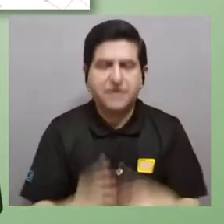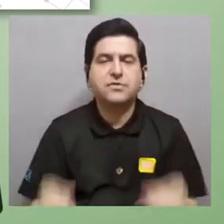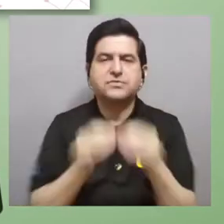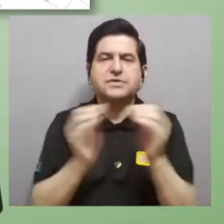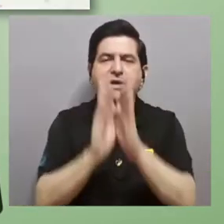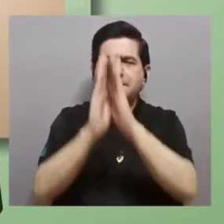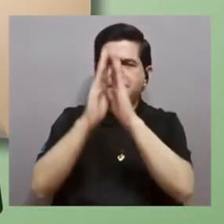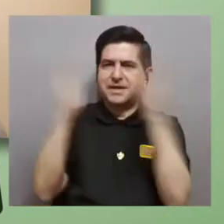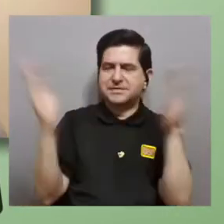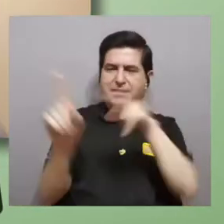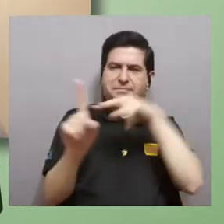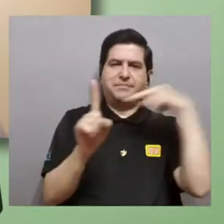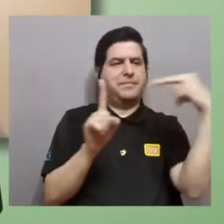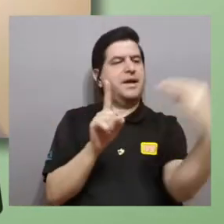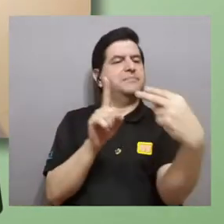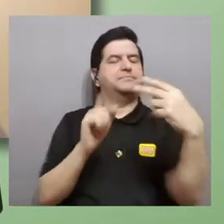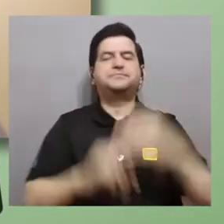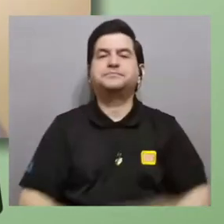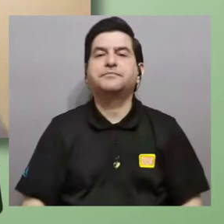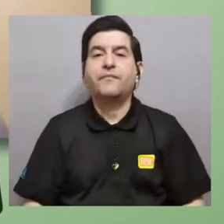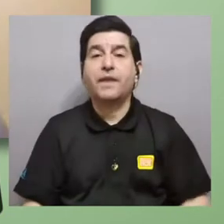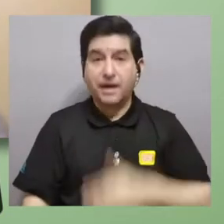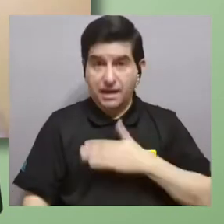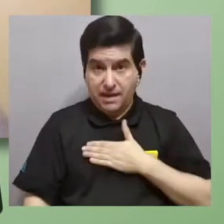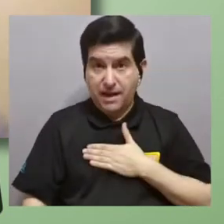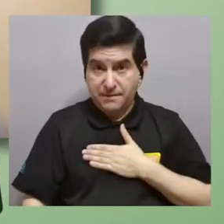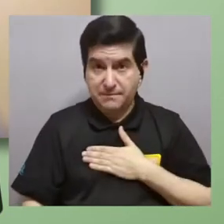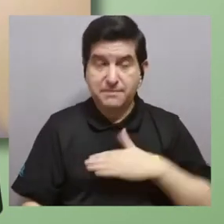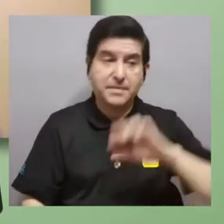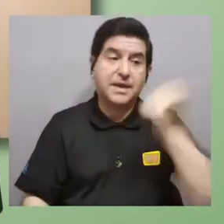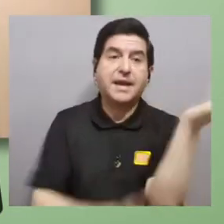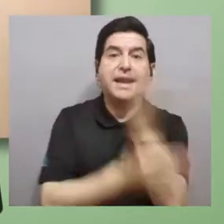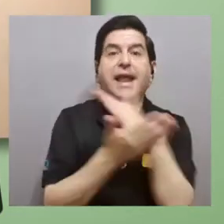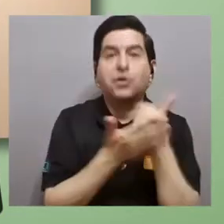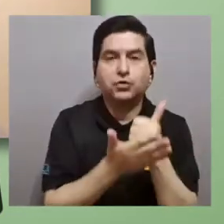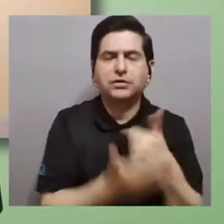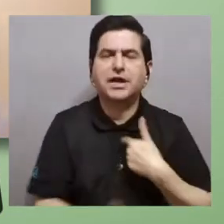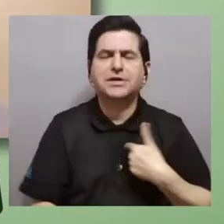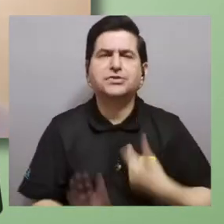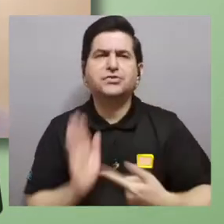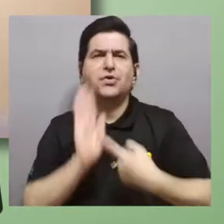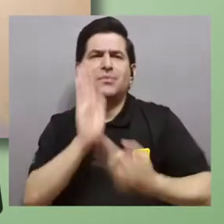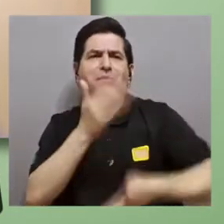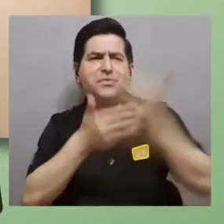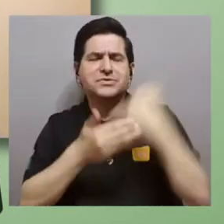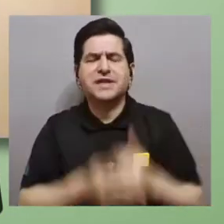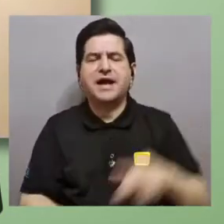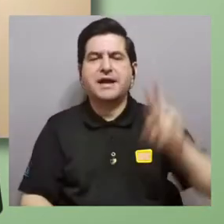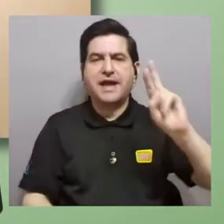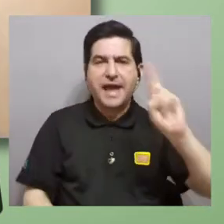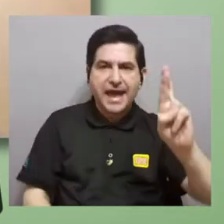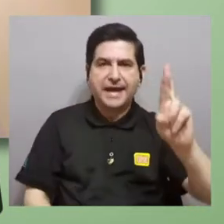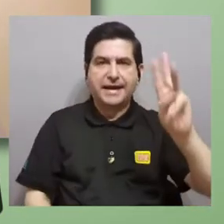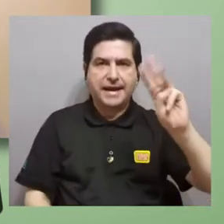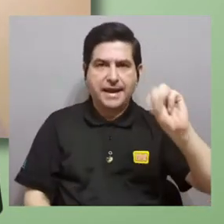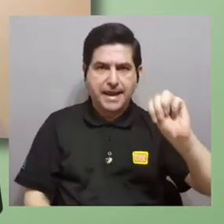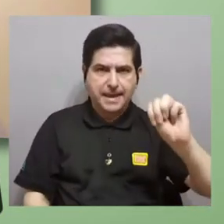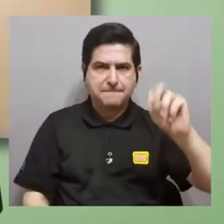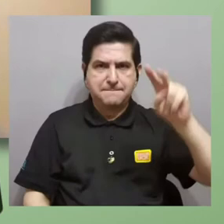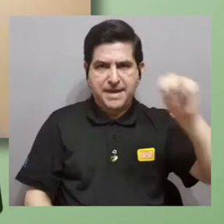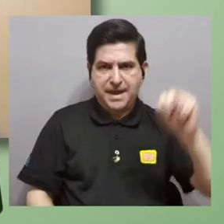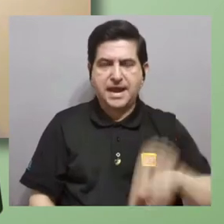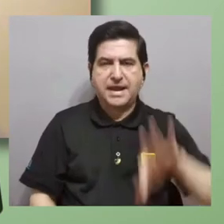y dar una visión más amplia. Esto me ha llevado a la otra parte. Lo que les enseñaba antes era la resonancia